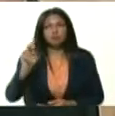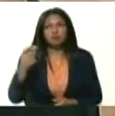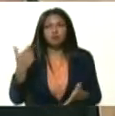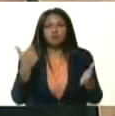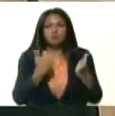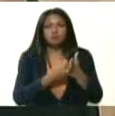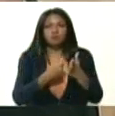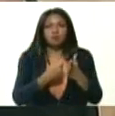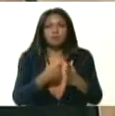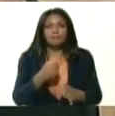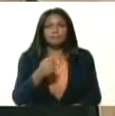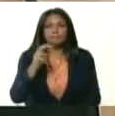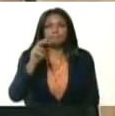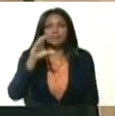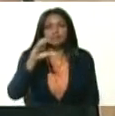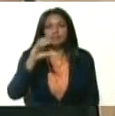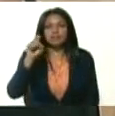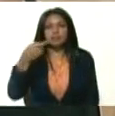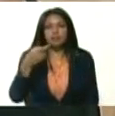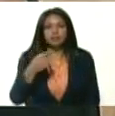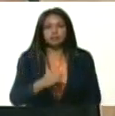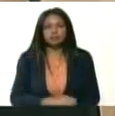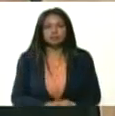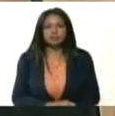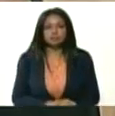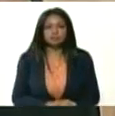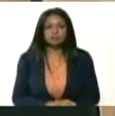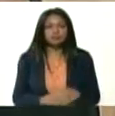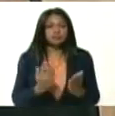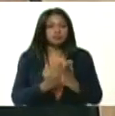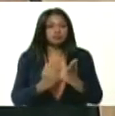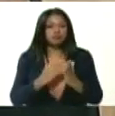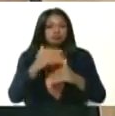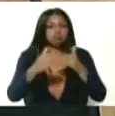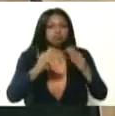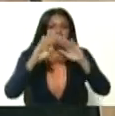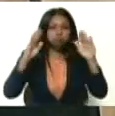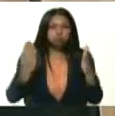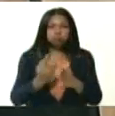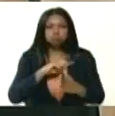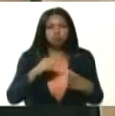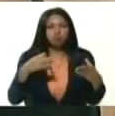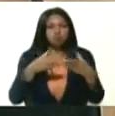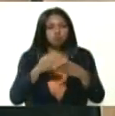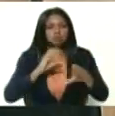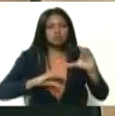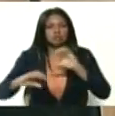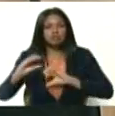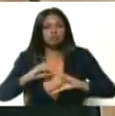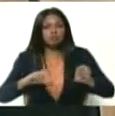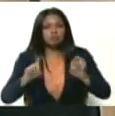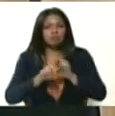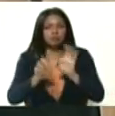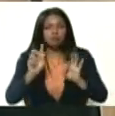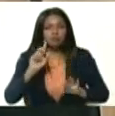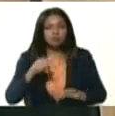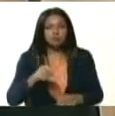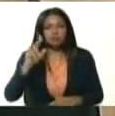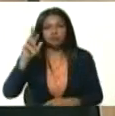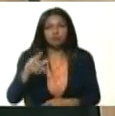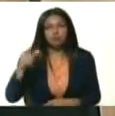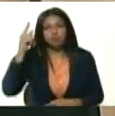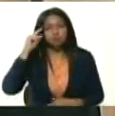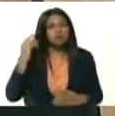masiva con BCG, la vacuna contra la tuberculosis. Son estudios que están saliendo en el mundo y que nuestro equipo científico está diariamente